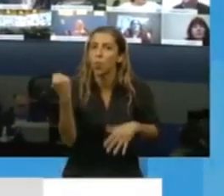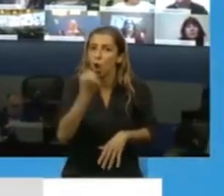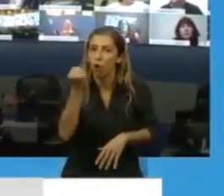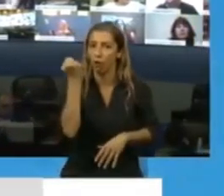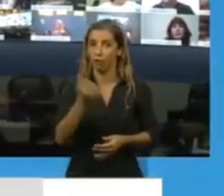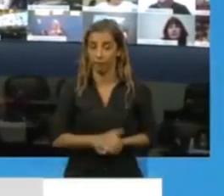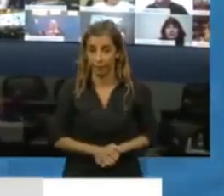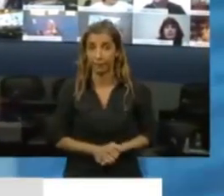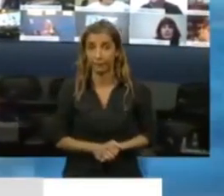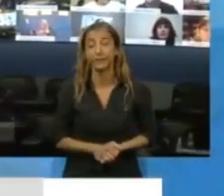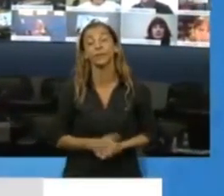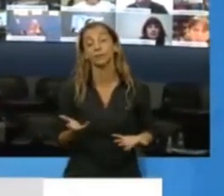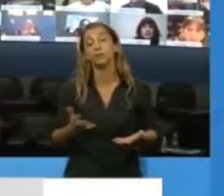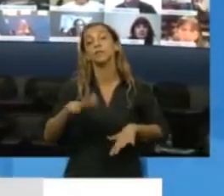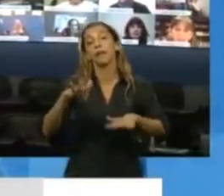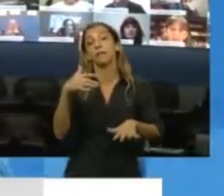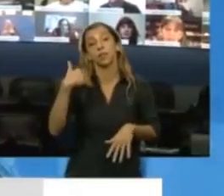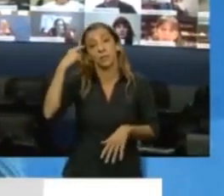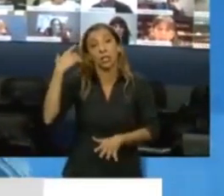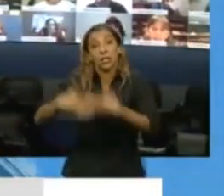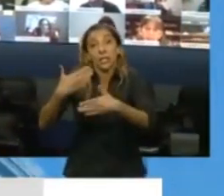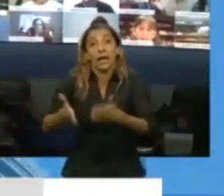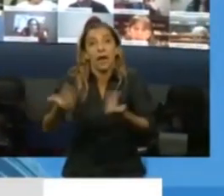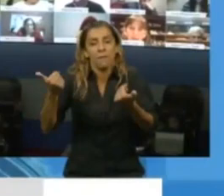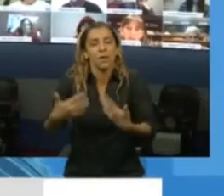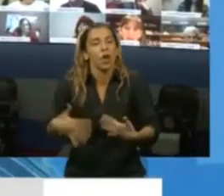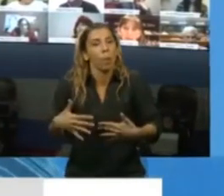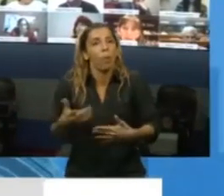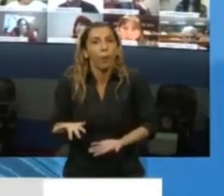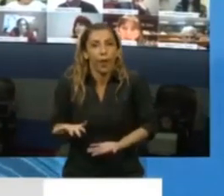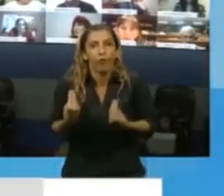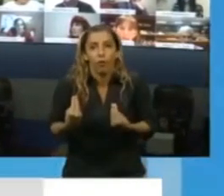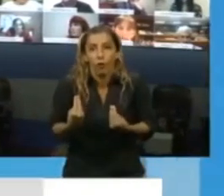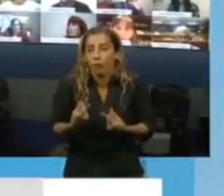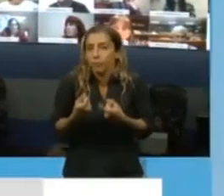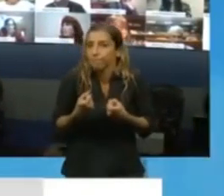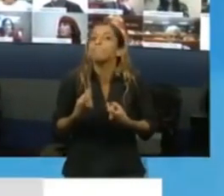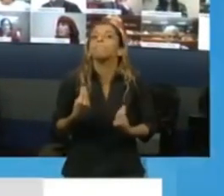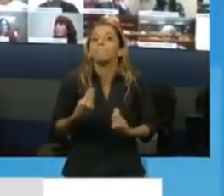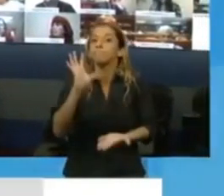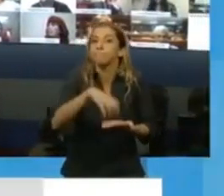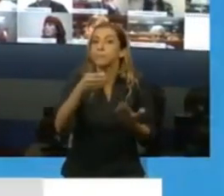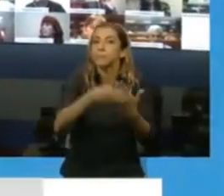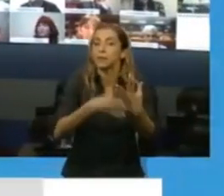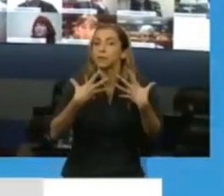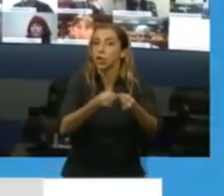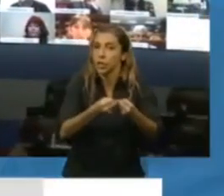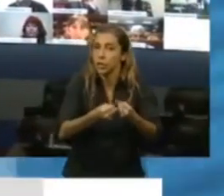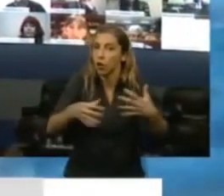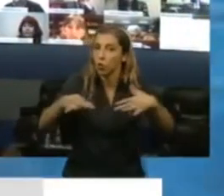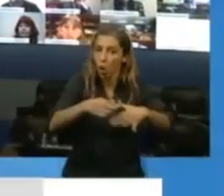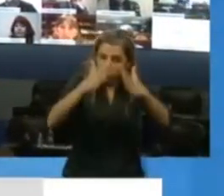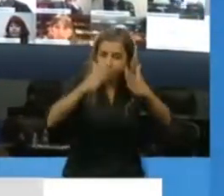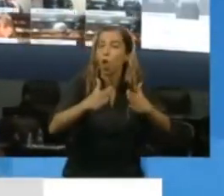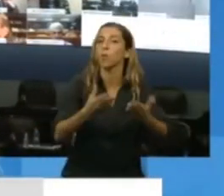tiempos no son los que uno desea, que es el compromiso del Ministerio de Salud de la Nación. El que va a administrar,